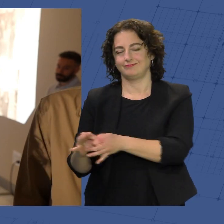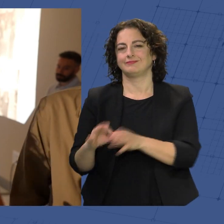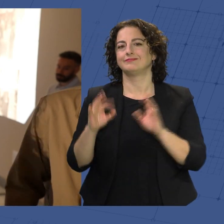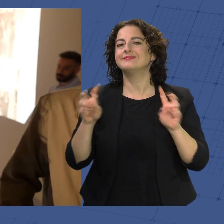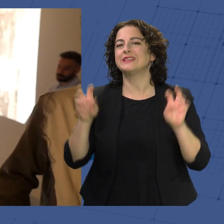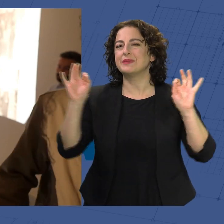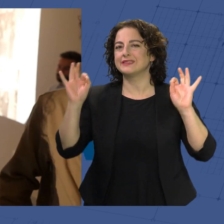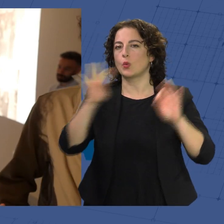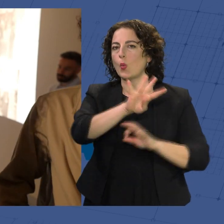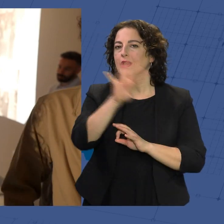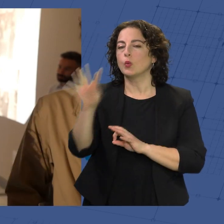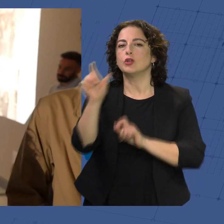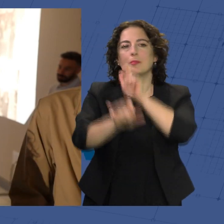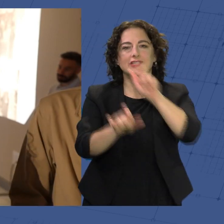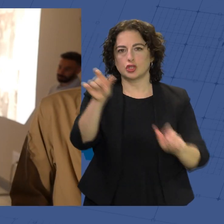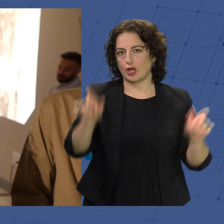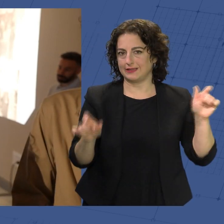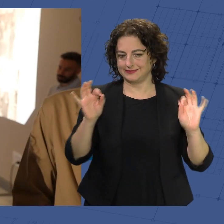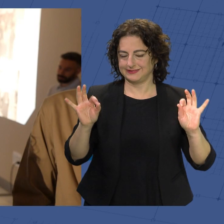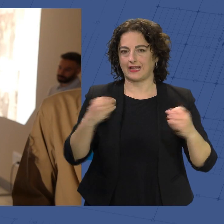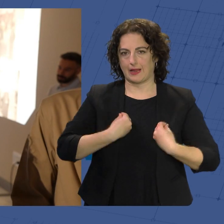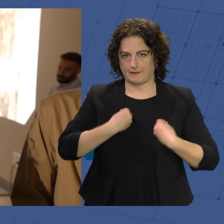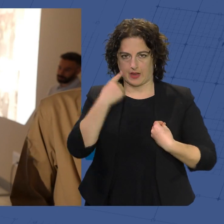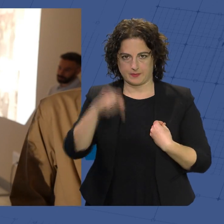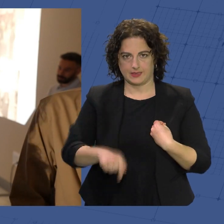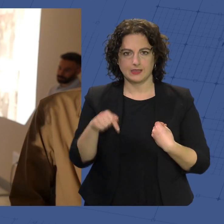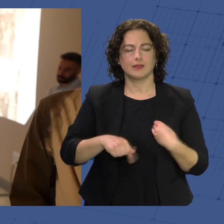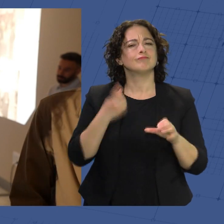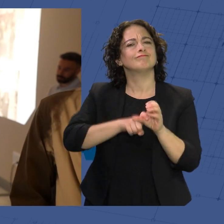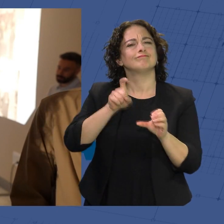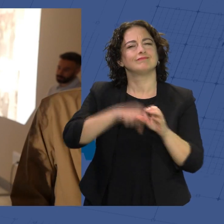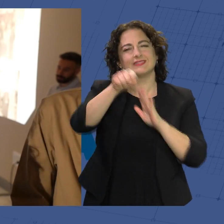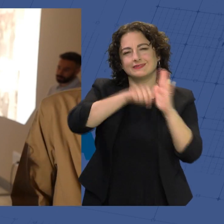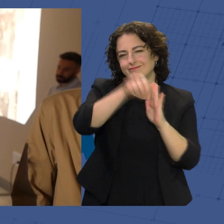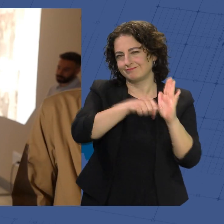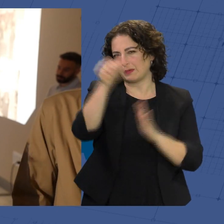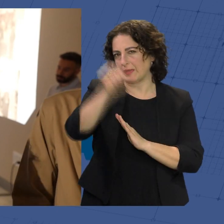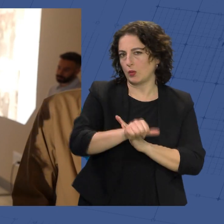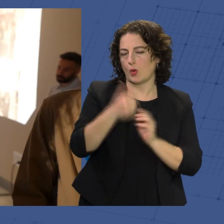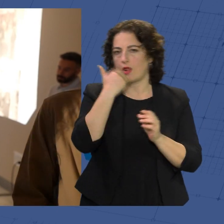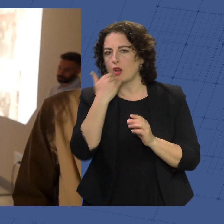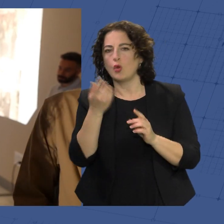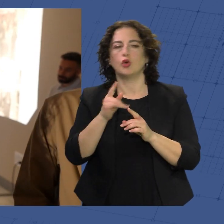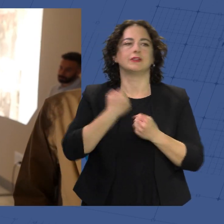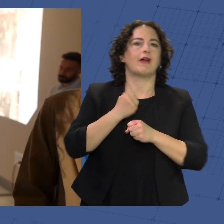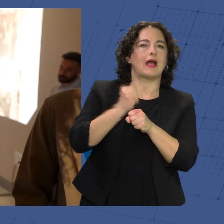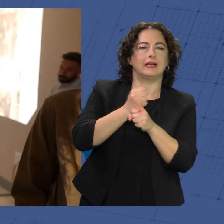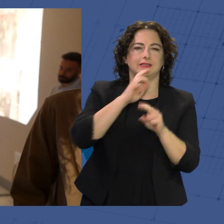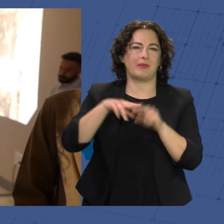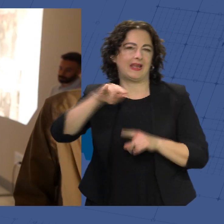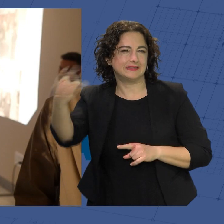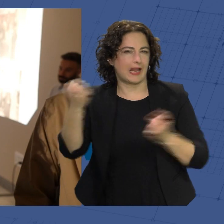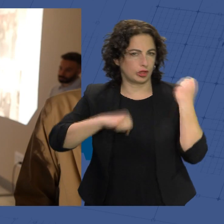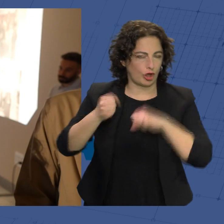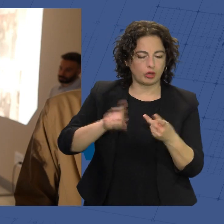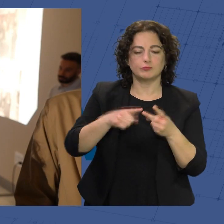de 44 personas de Almería que han sido partícipes de rodajes de alguna u otra manera. Han sido extras, han sido caballistas,